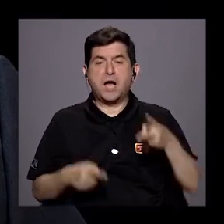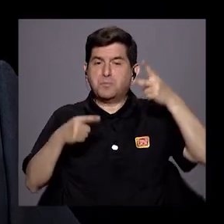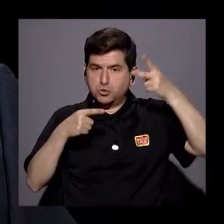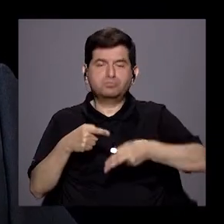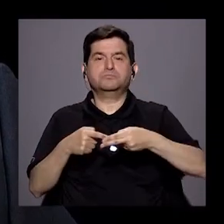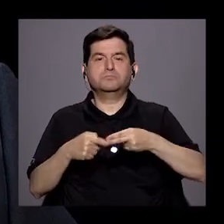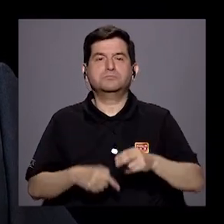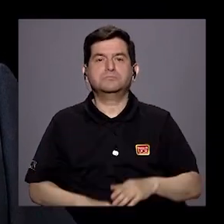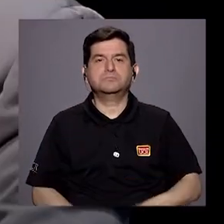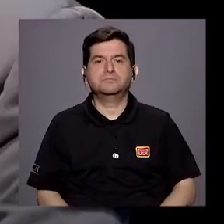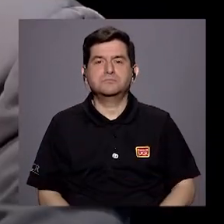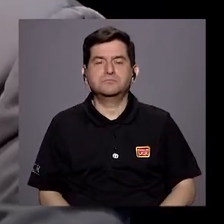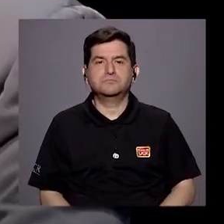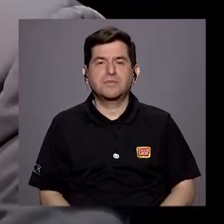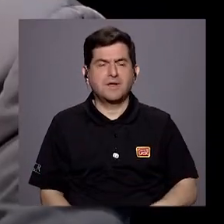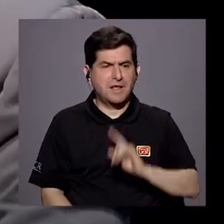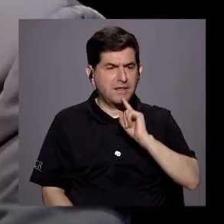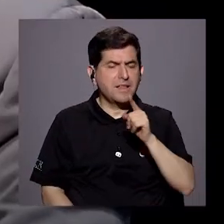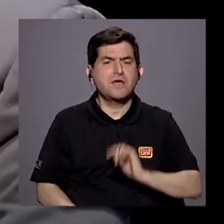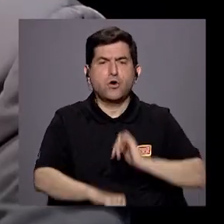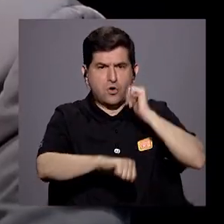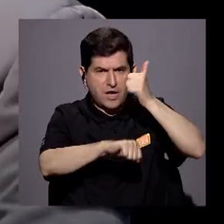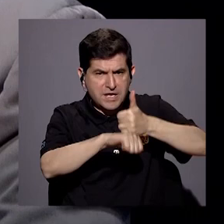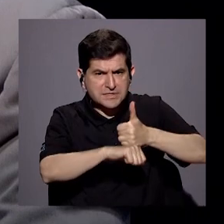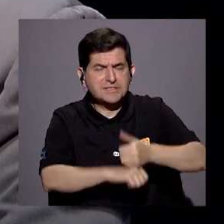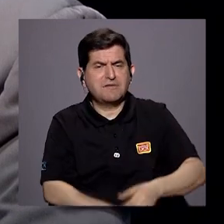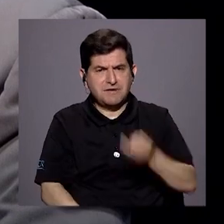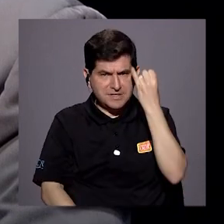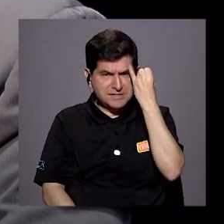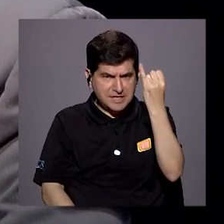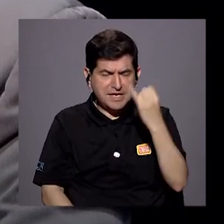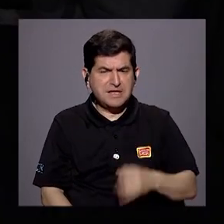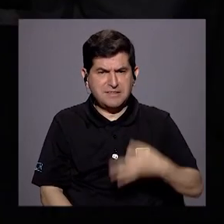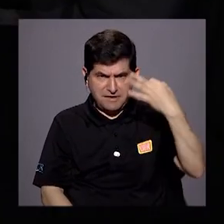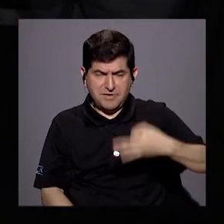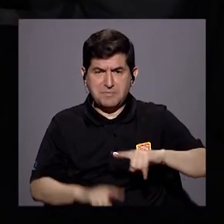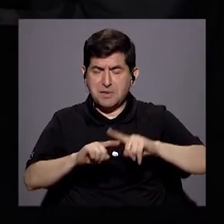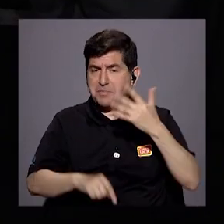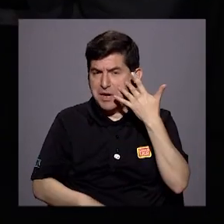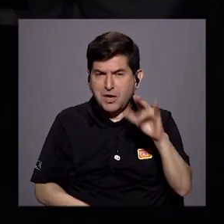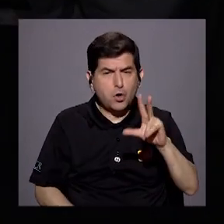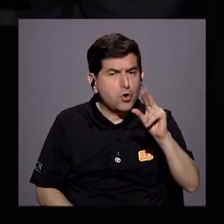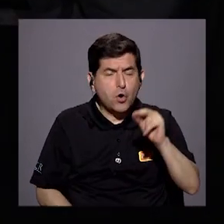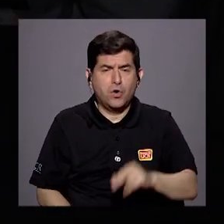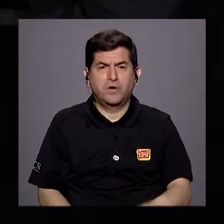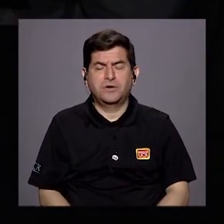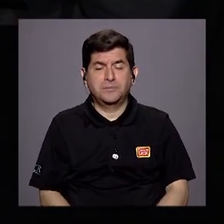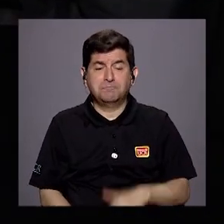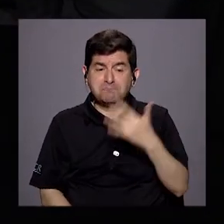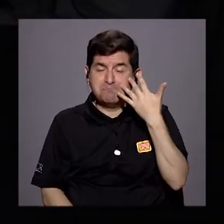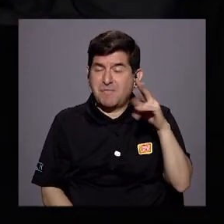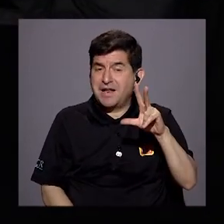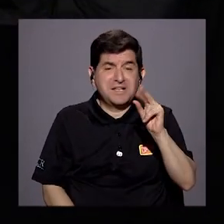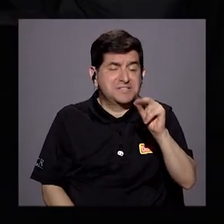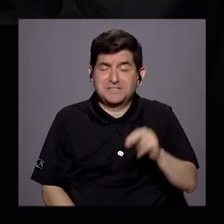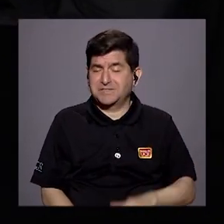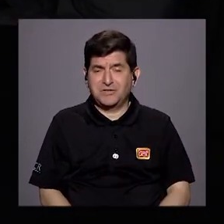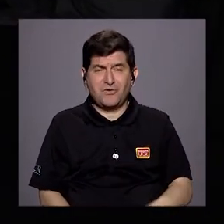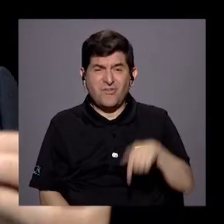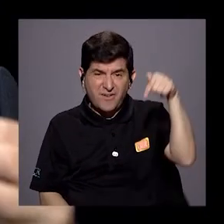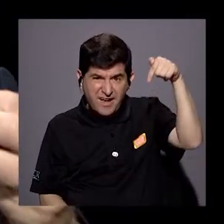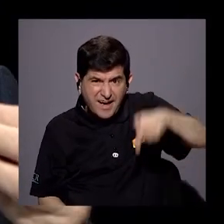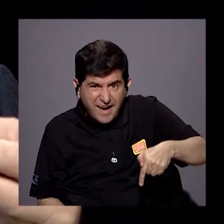Sin duda, ¿verdad? Ve que él dijo que él podía tirar línea hace poco. Sí, claro. Bueno, pero... Parece que no. Parece que no porque